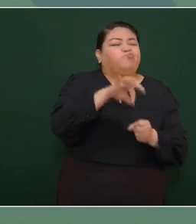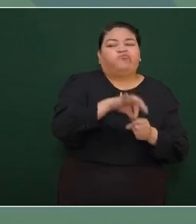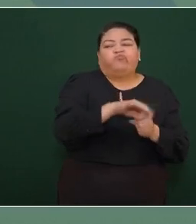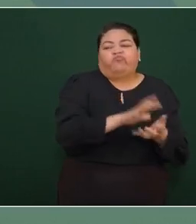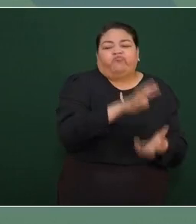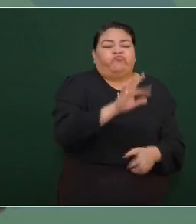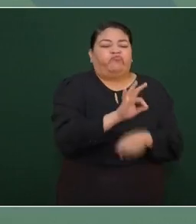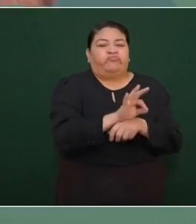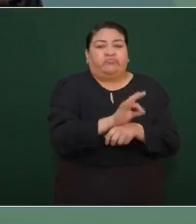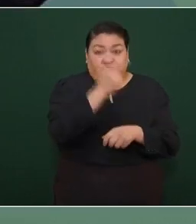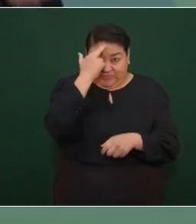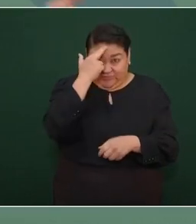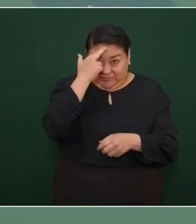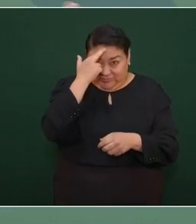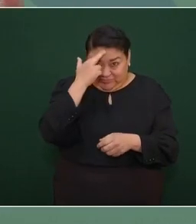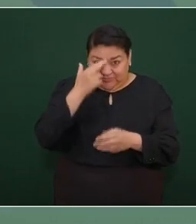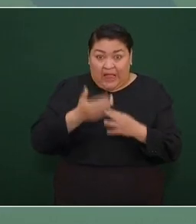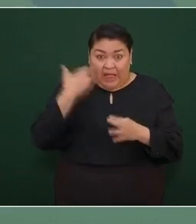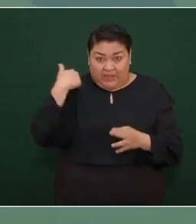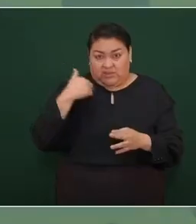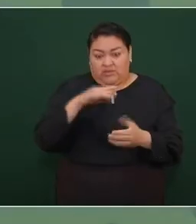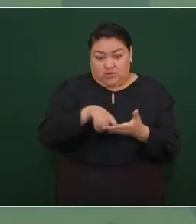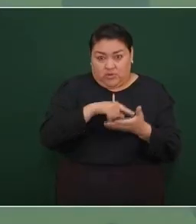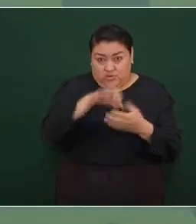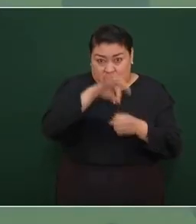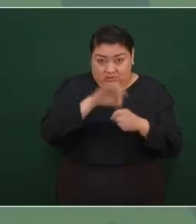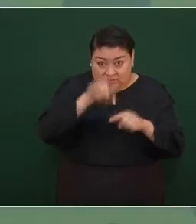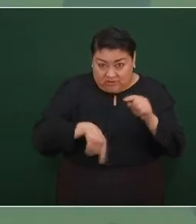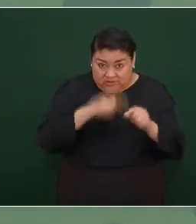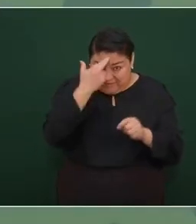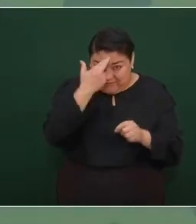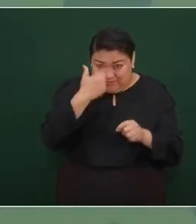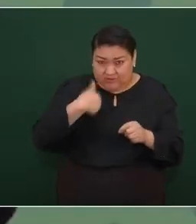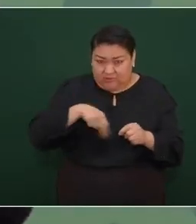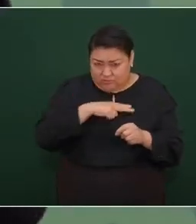se robaron la elección